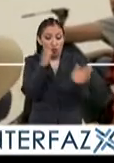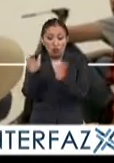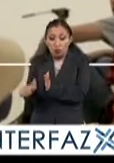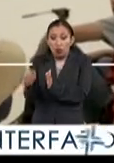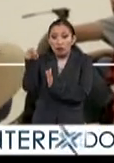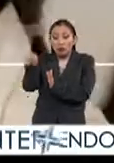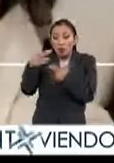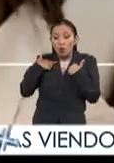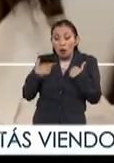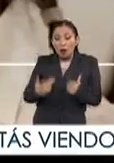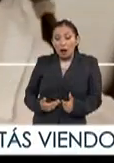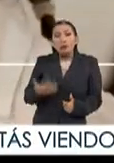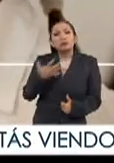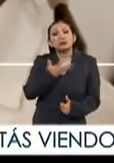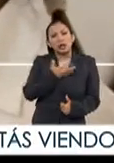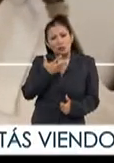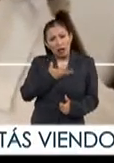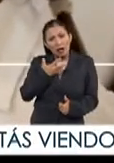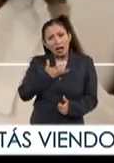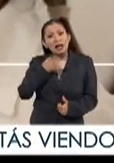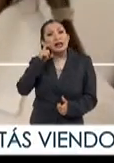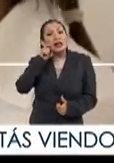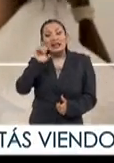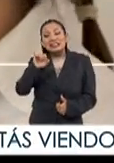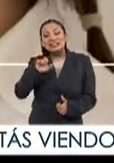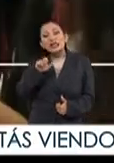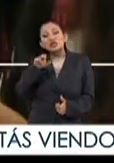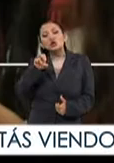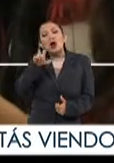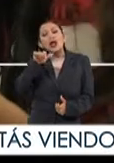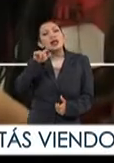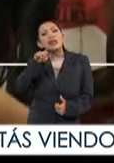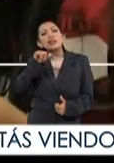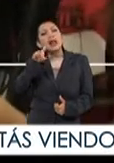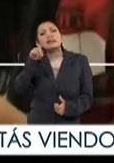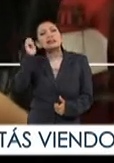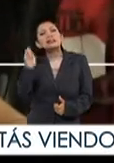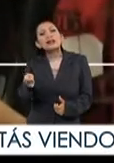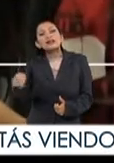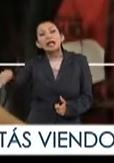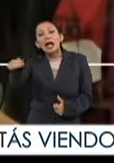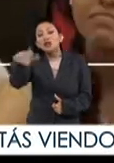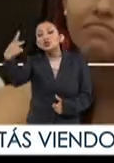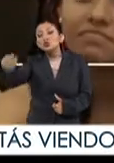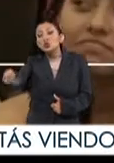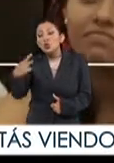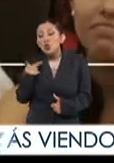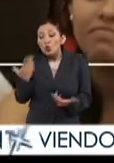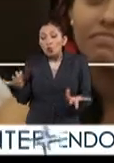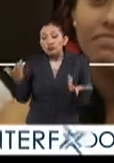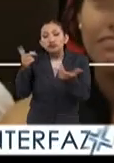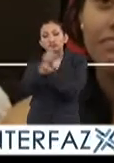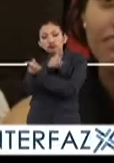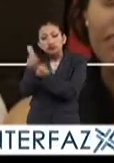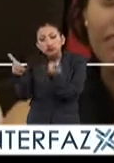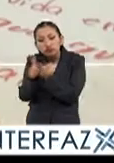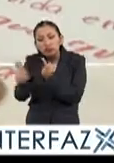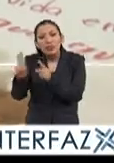que los seres humanos tengamos sexualidad es porque tenemos una integración de